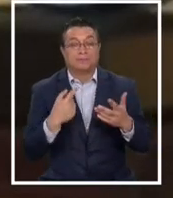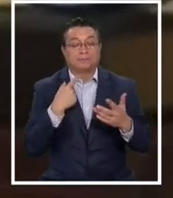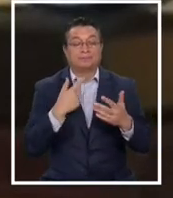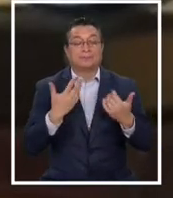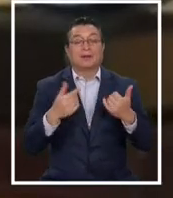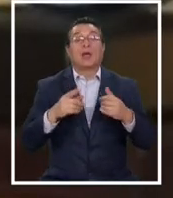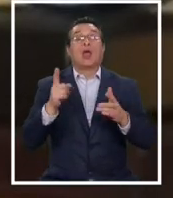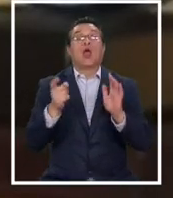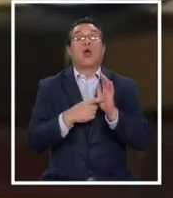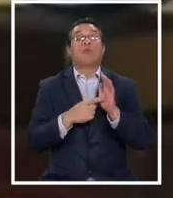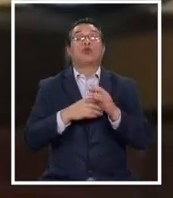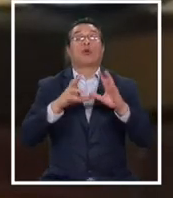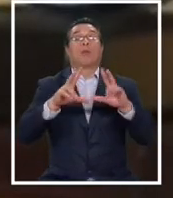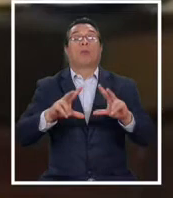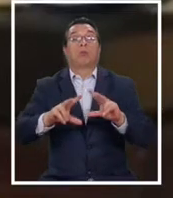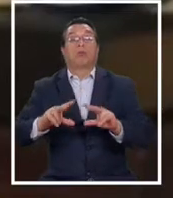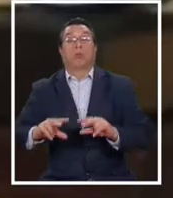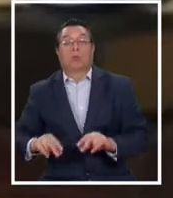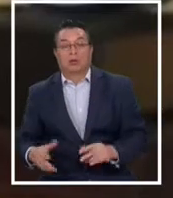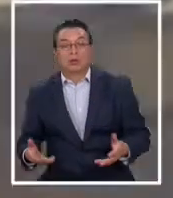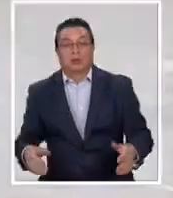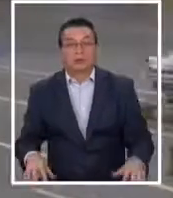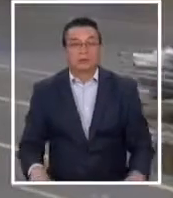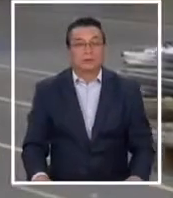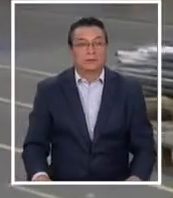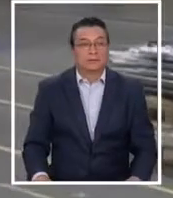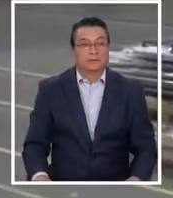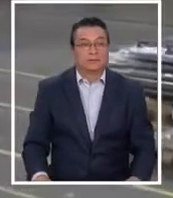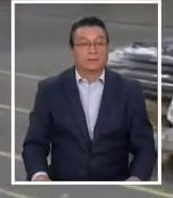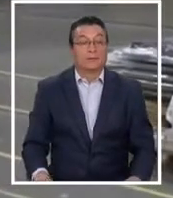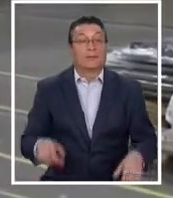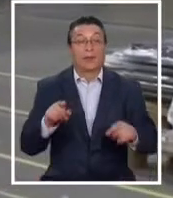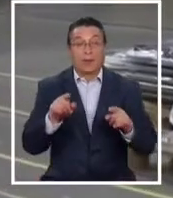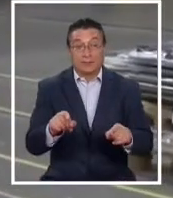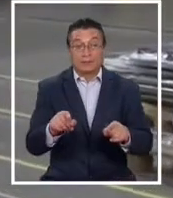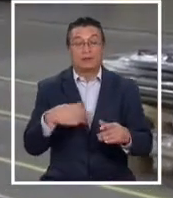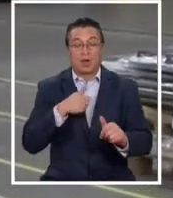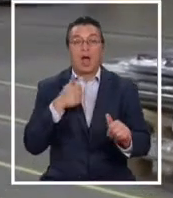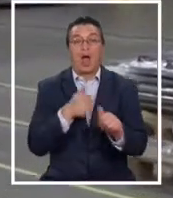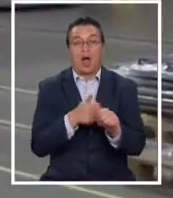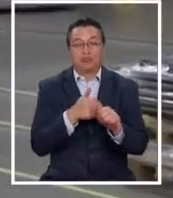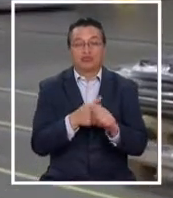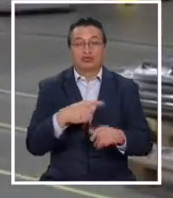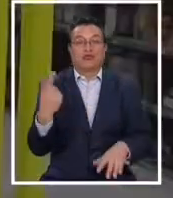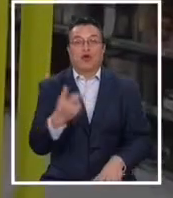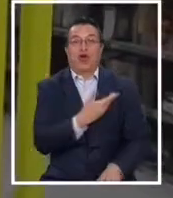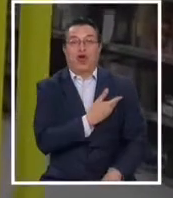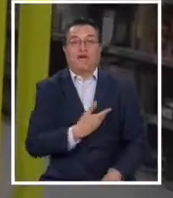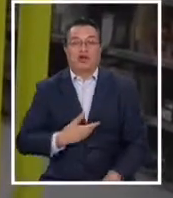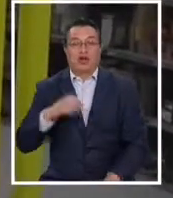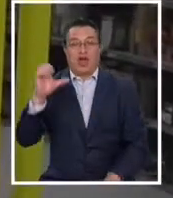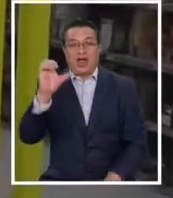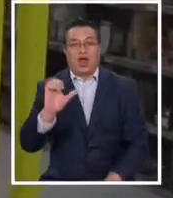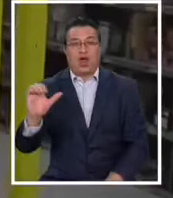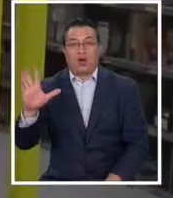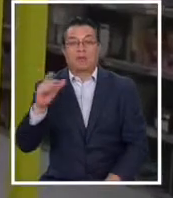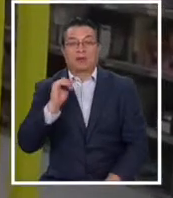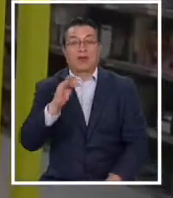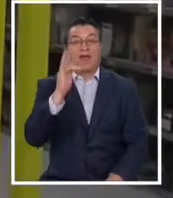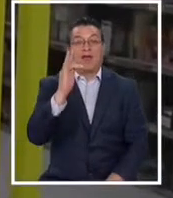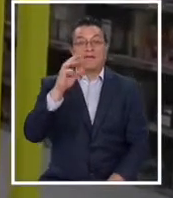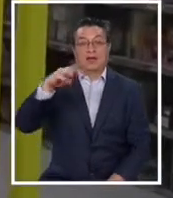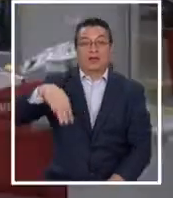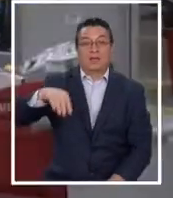base impositiva corporativa. Una idea que ya fue apoyada por varios gobiernos europeos e incluso por el FMI,